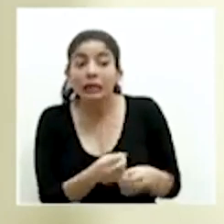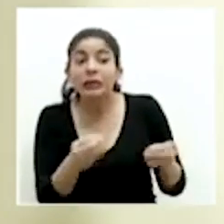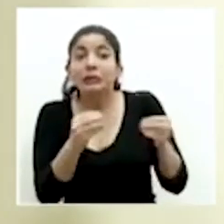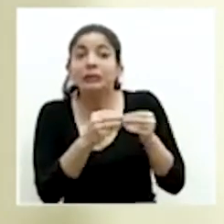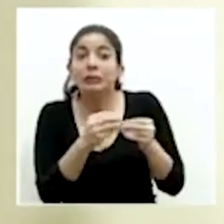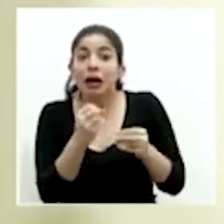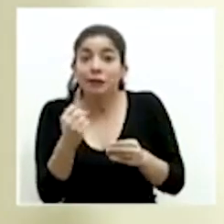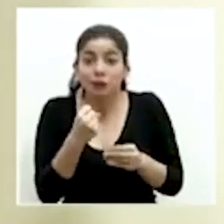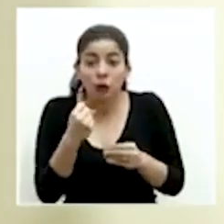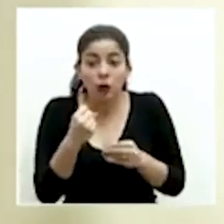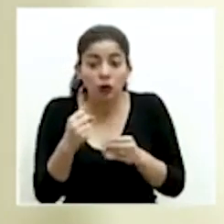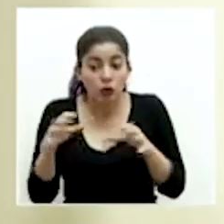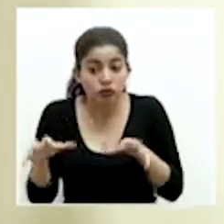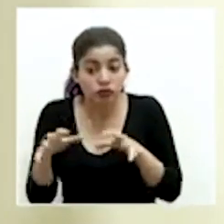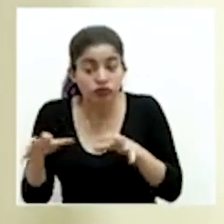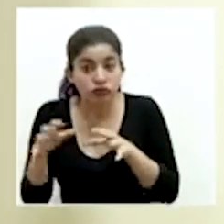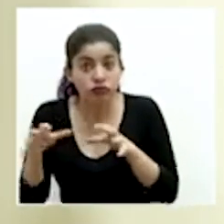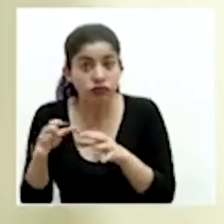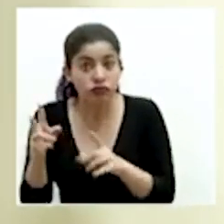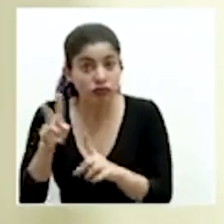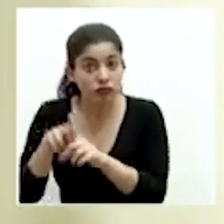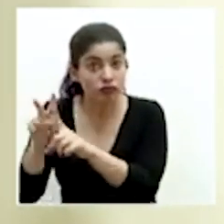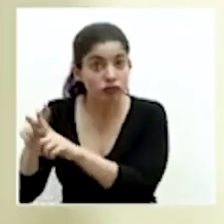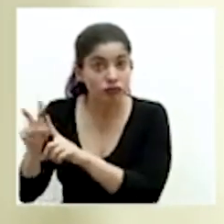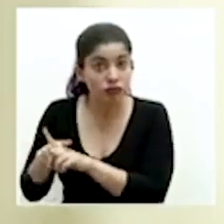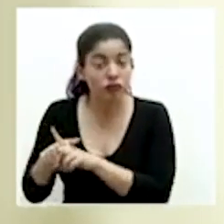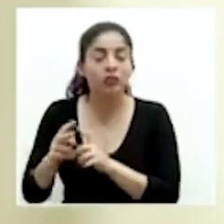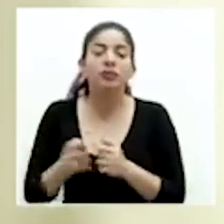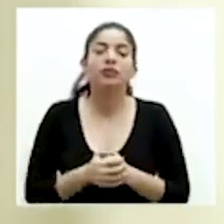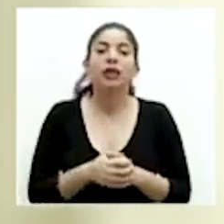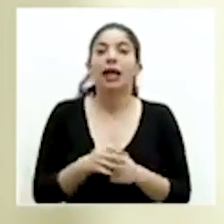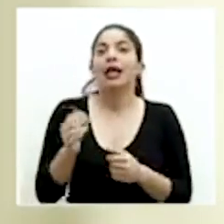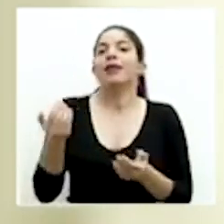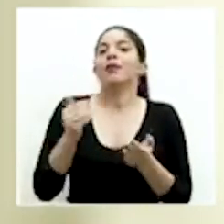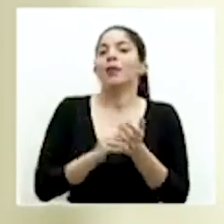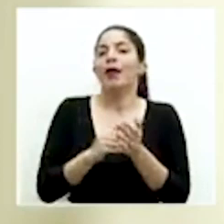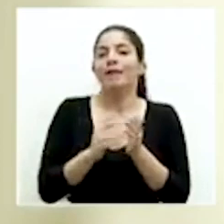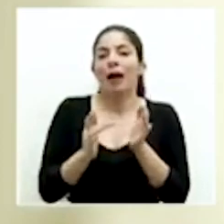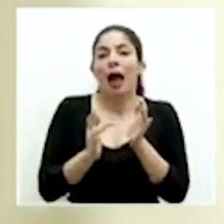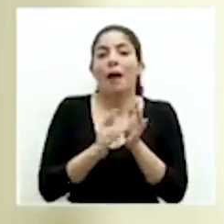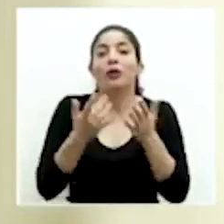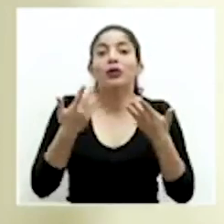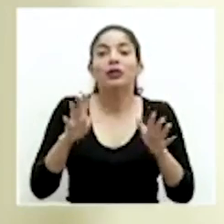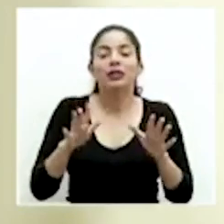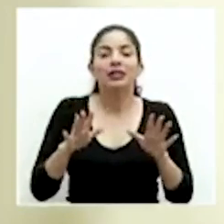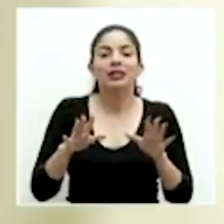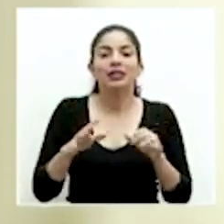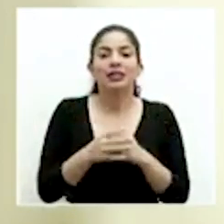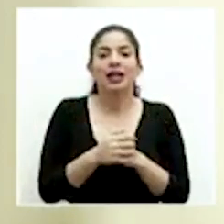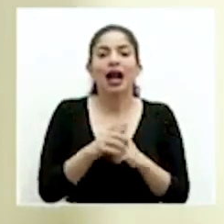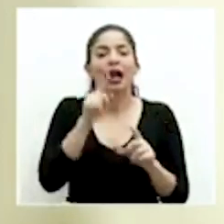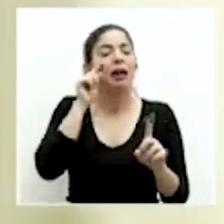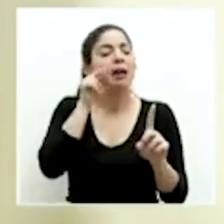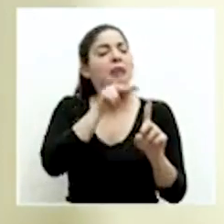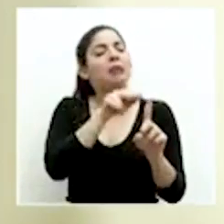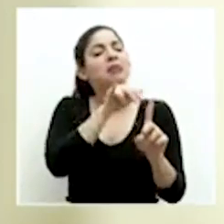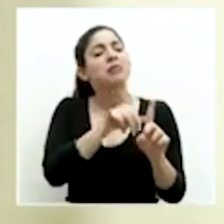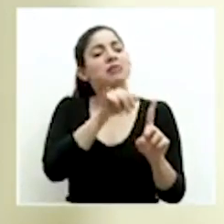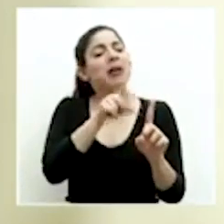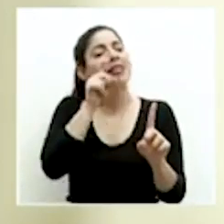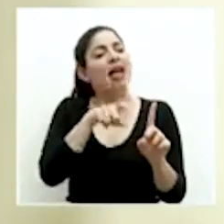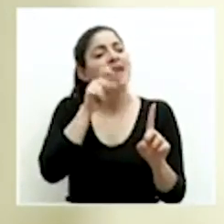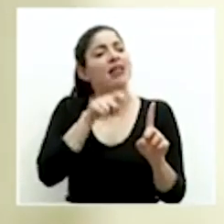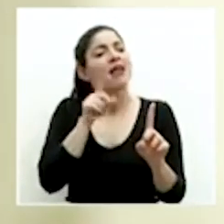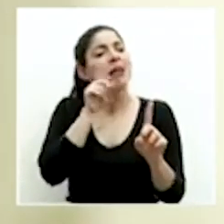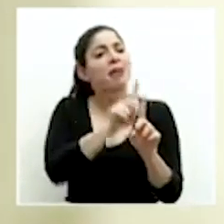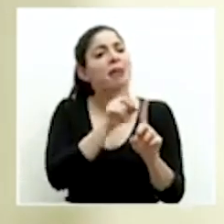agresivos en el uso de esas estrategias. Y de nuevo, aprovechando lo que ya fue el rompimiento de un paradigma de que todo tiene que